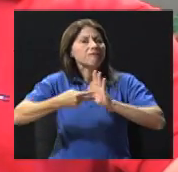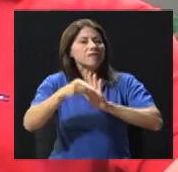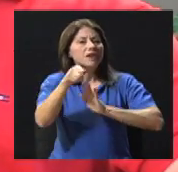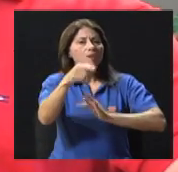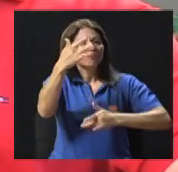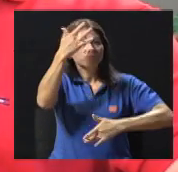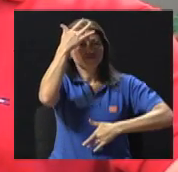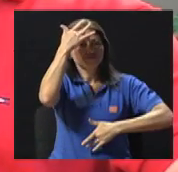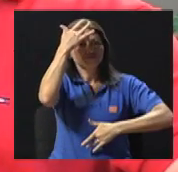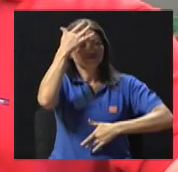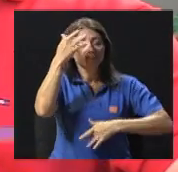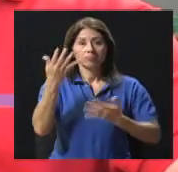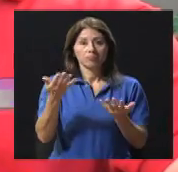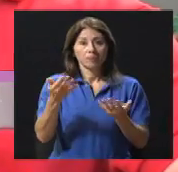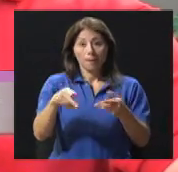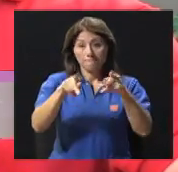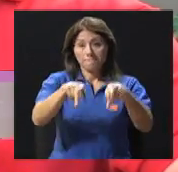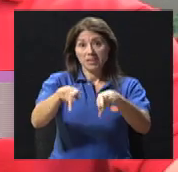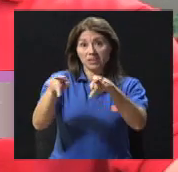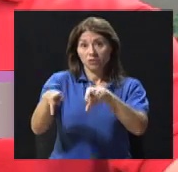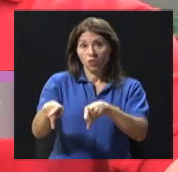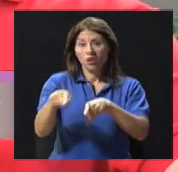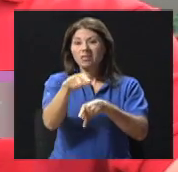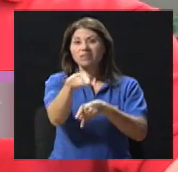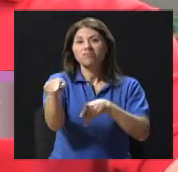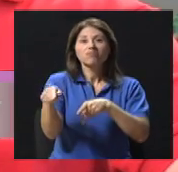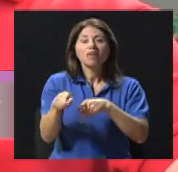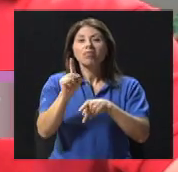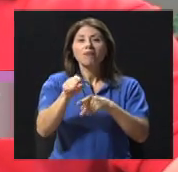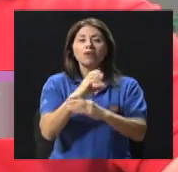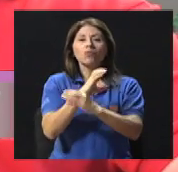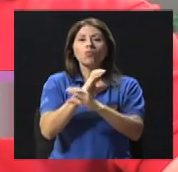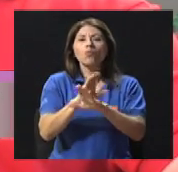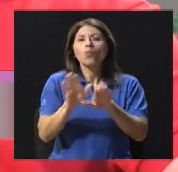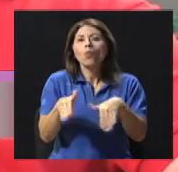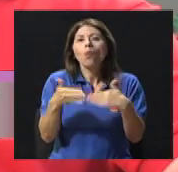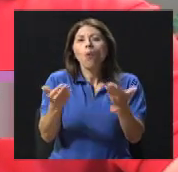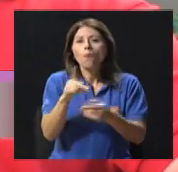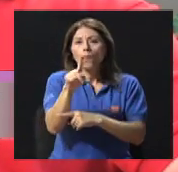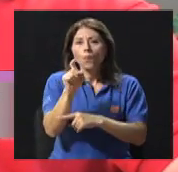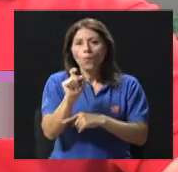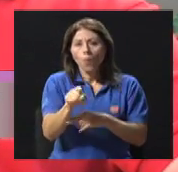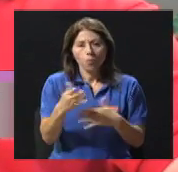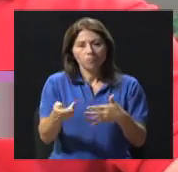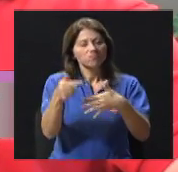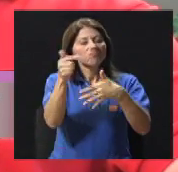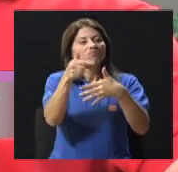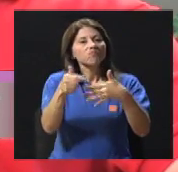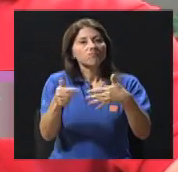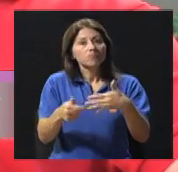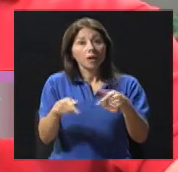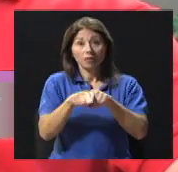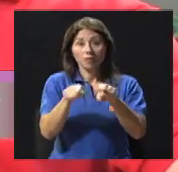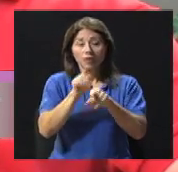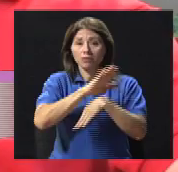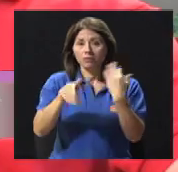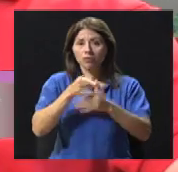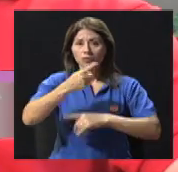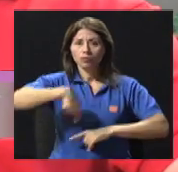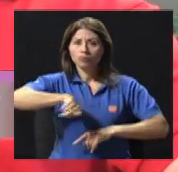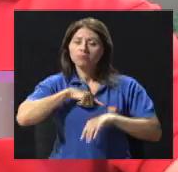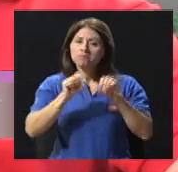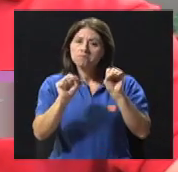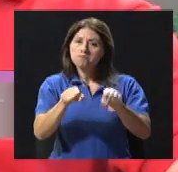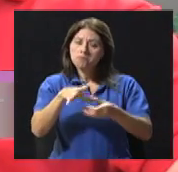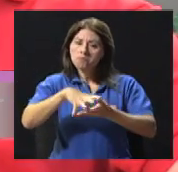deben ser esos cuidados básicos que deben de recibir estas personas y por qué no que todos podamos aprender un poquito